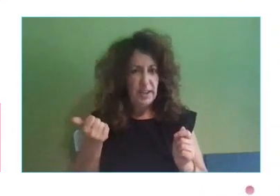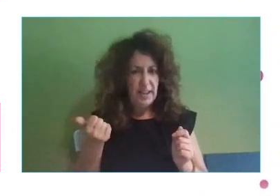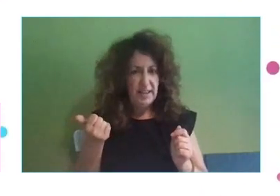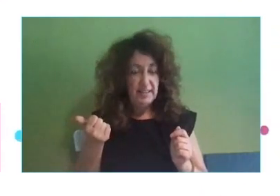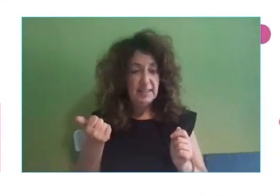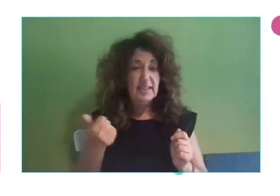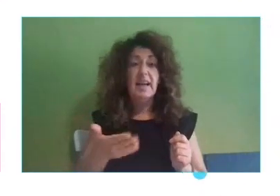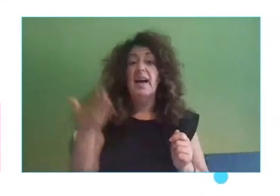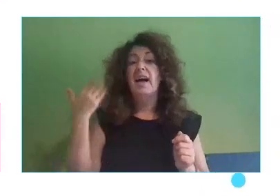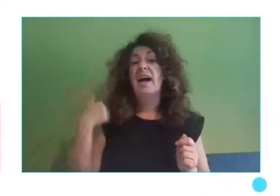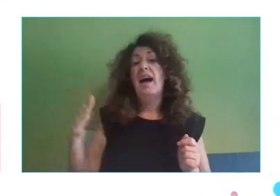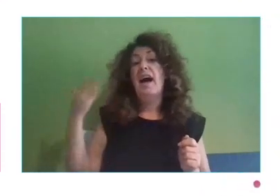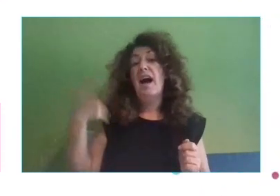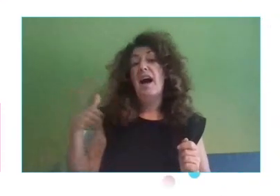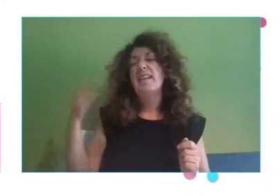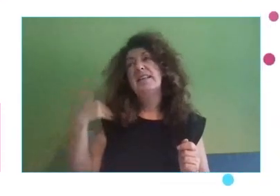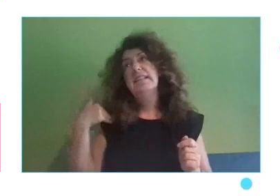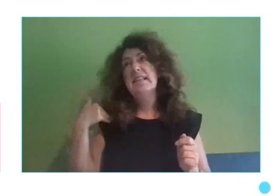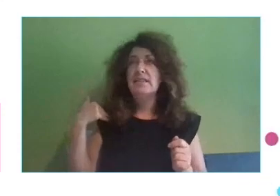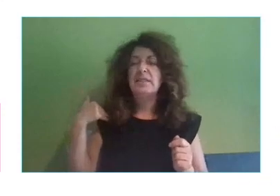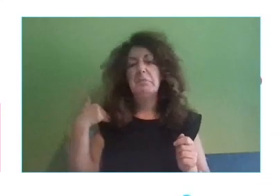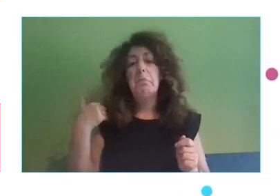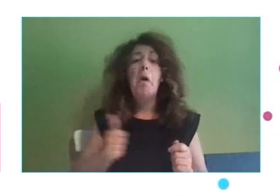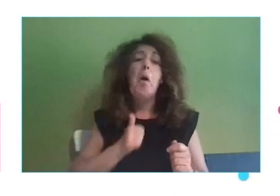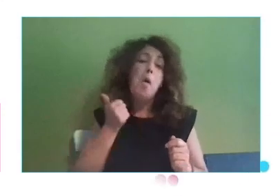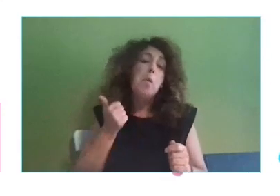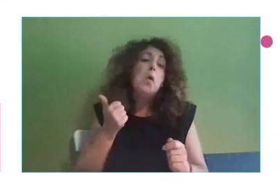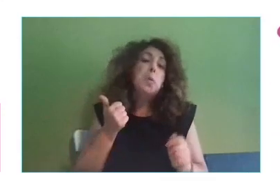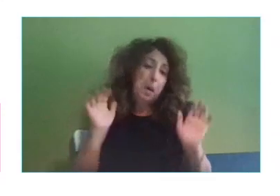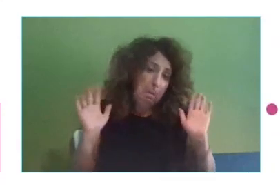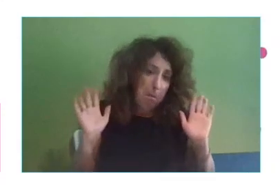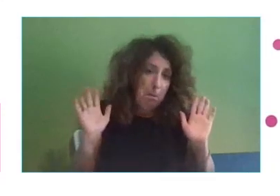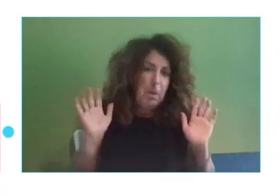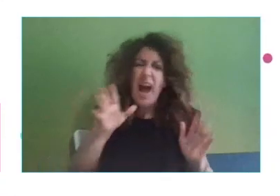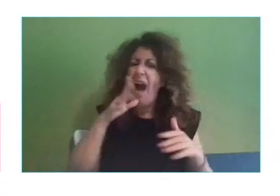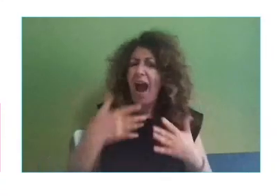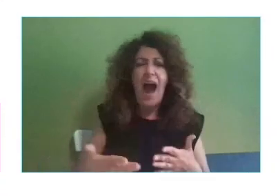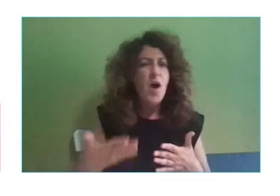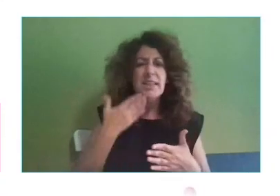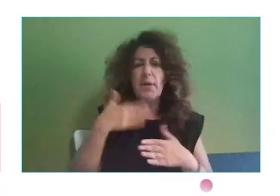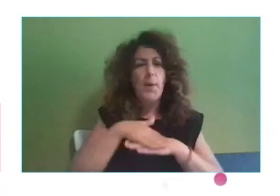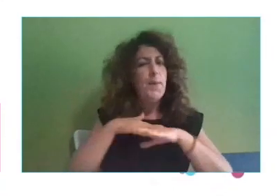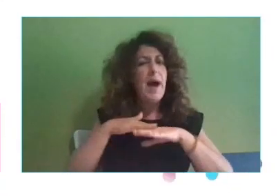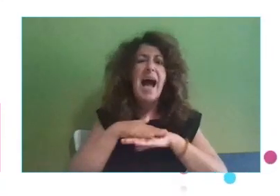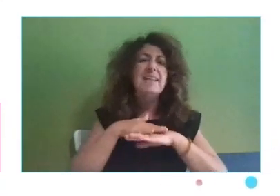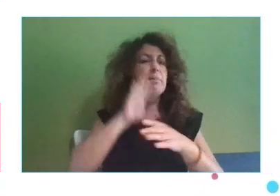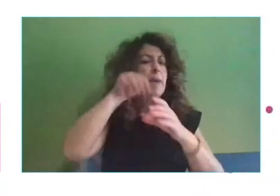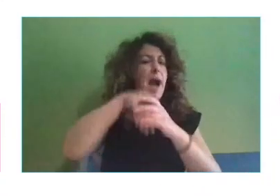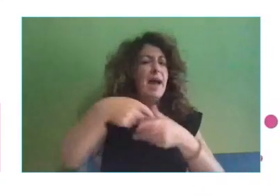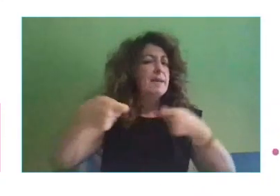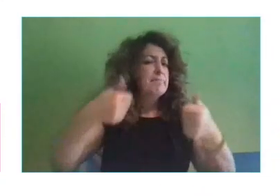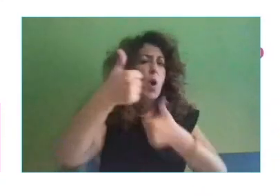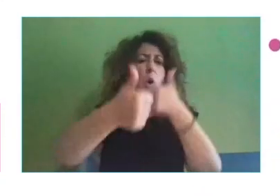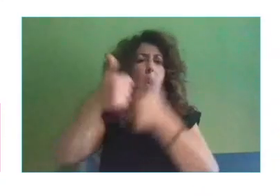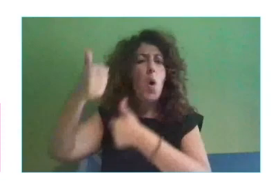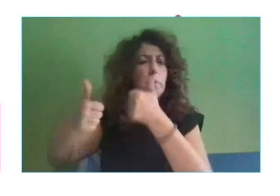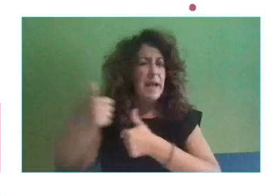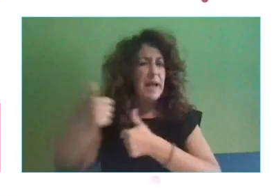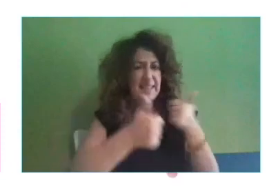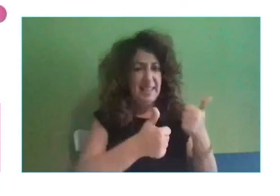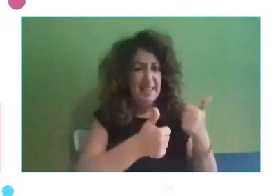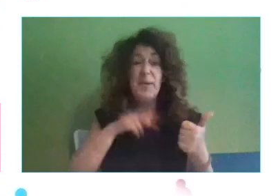ser simplemente una oportunidad, pero ahora es esencial para poder competir. Esto lo hemos visto muchísimo en pandemia.